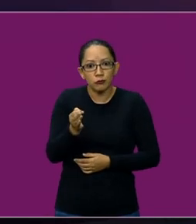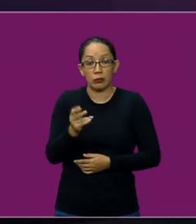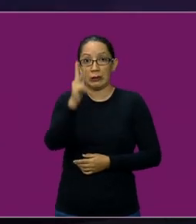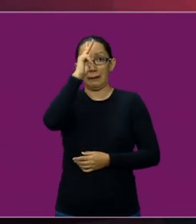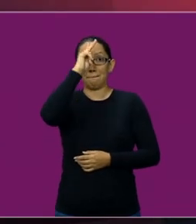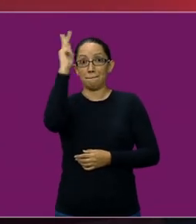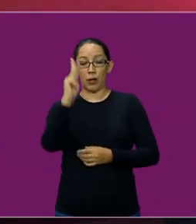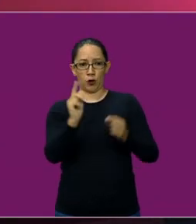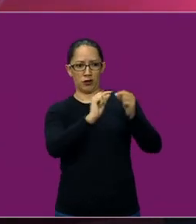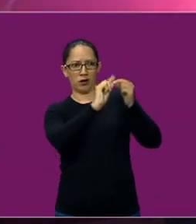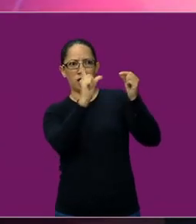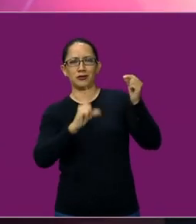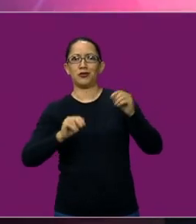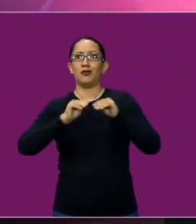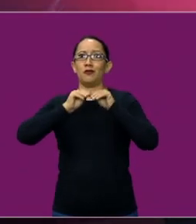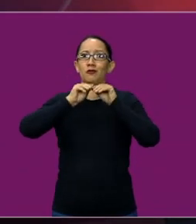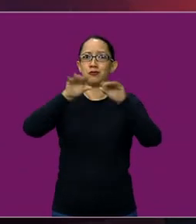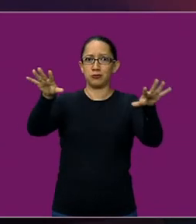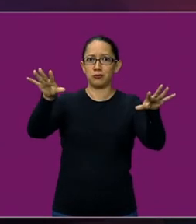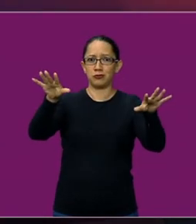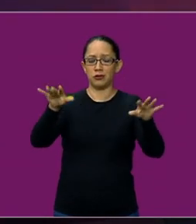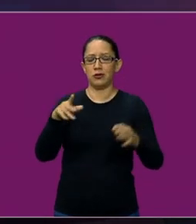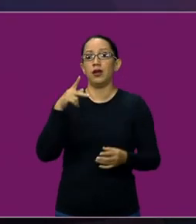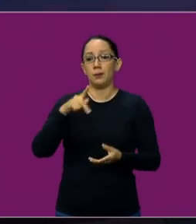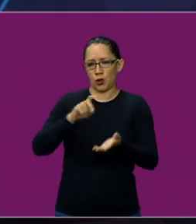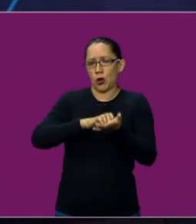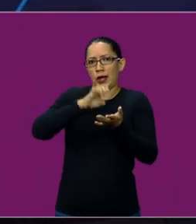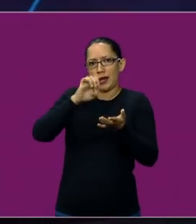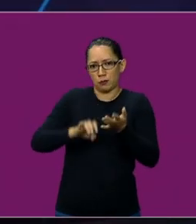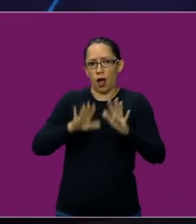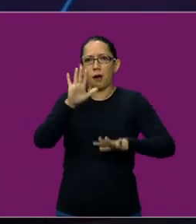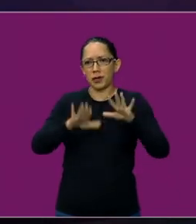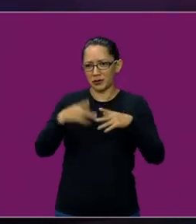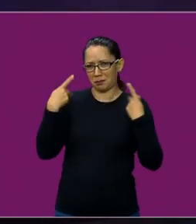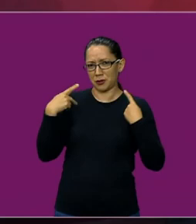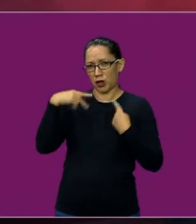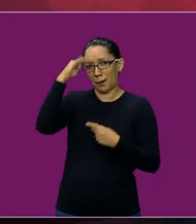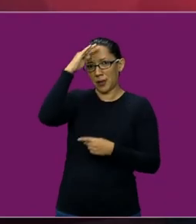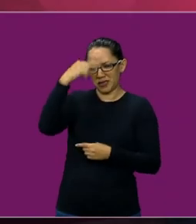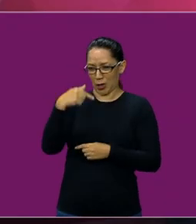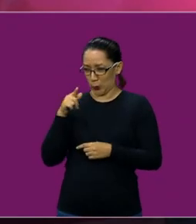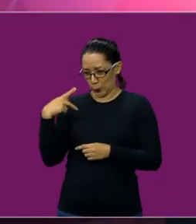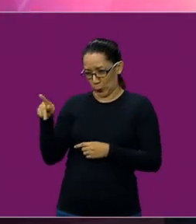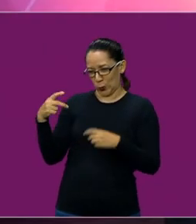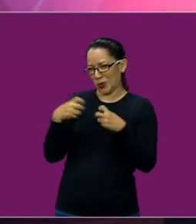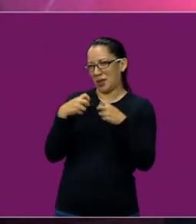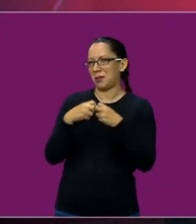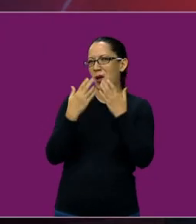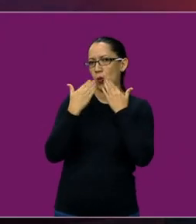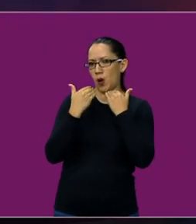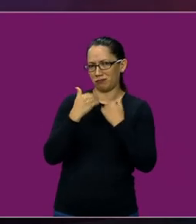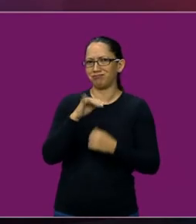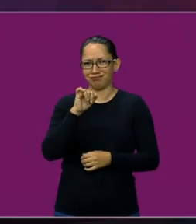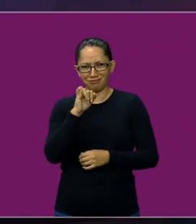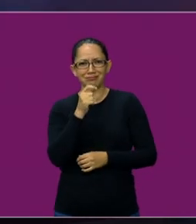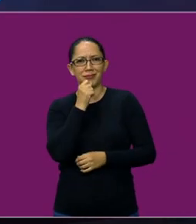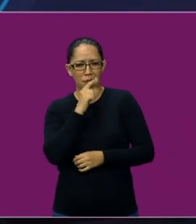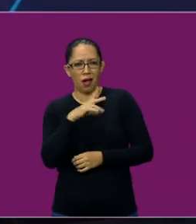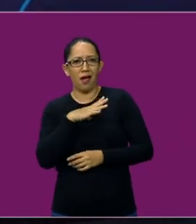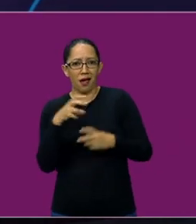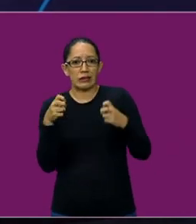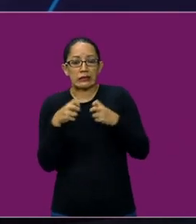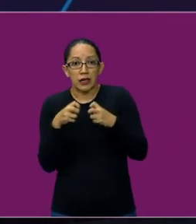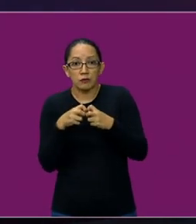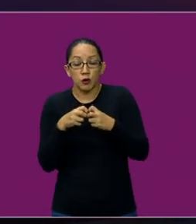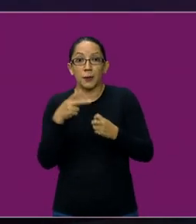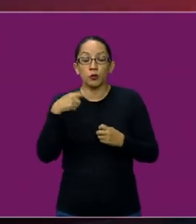Sí, sí me pongo nerviosa, pero me enfoco en que estoy dando un servicio para alguien en específico, y en esa persona estoy